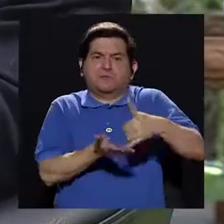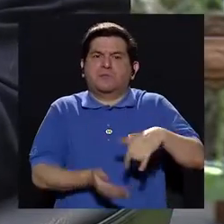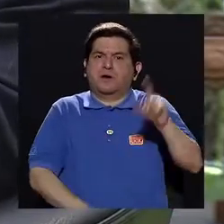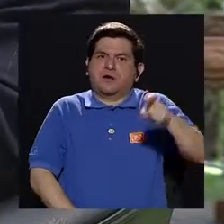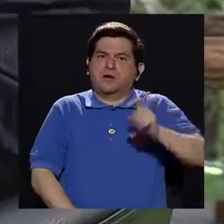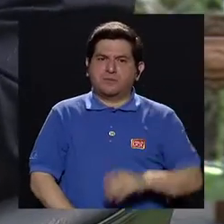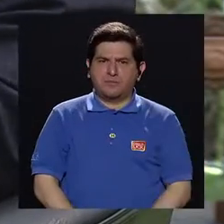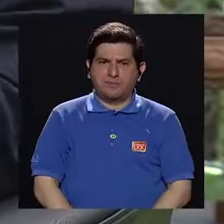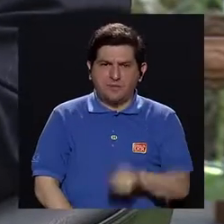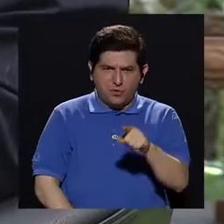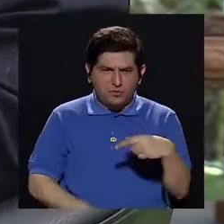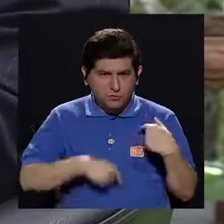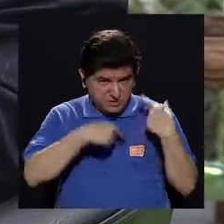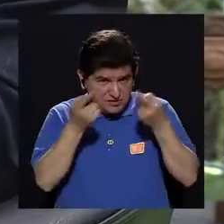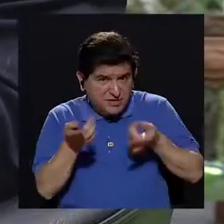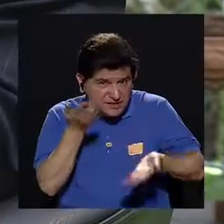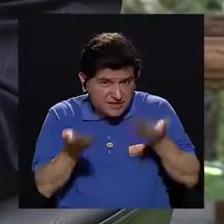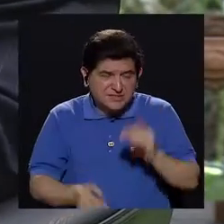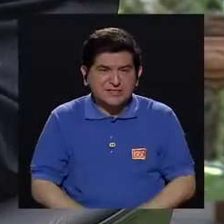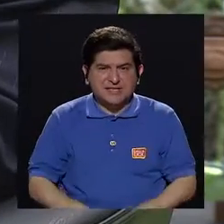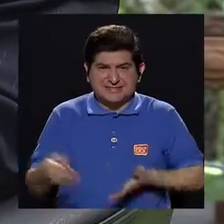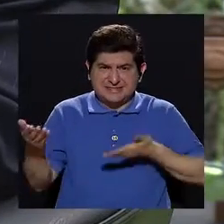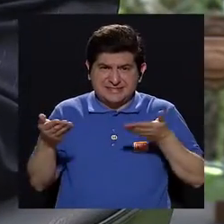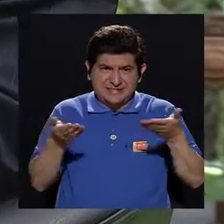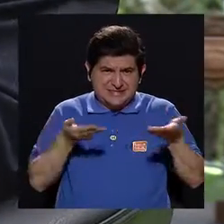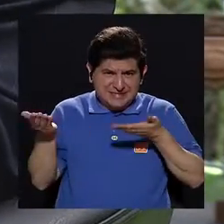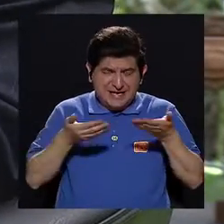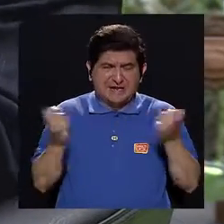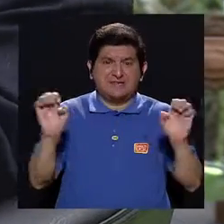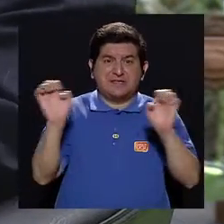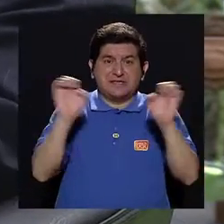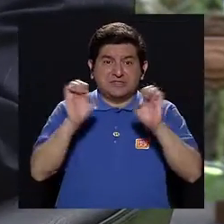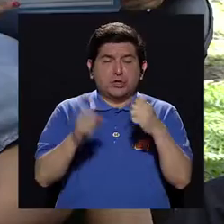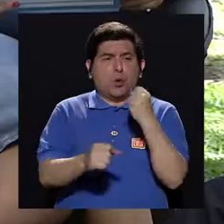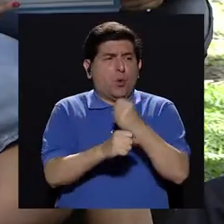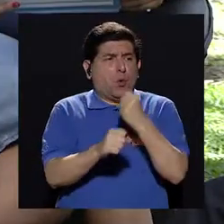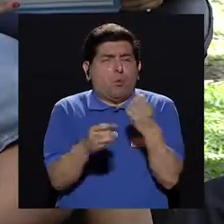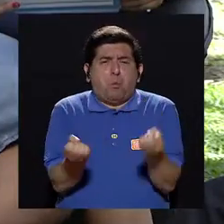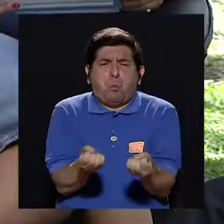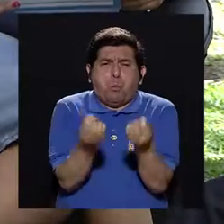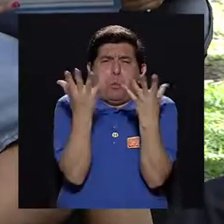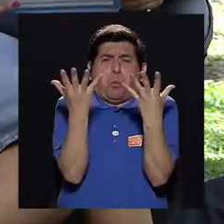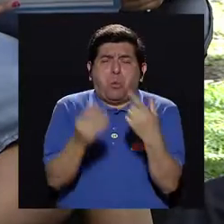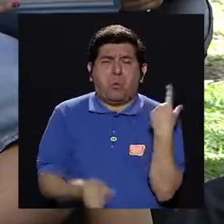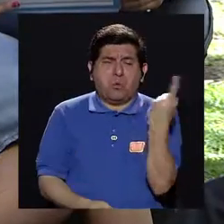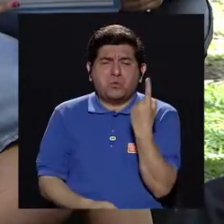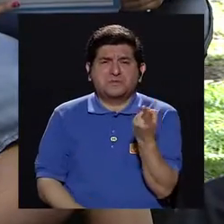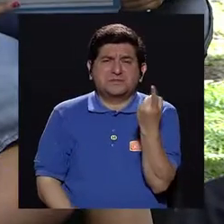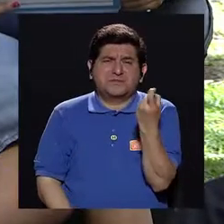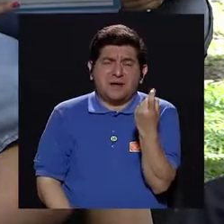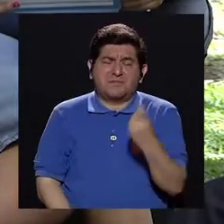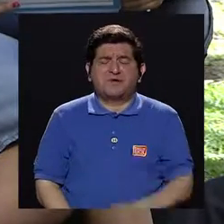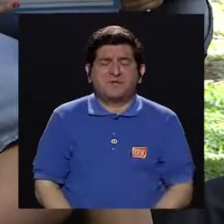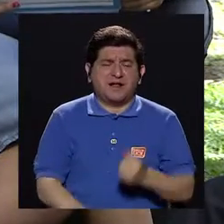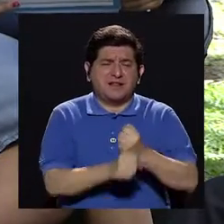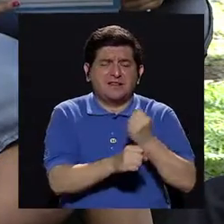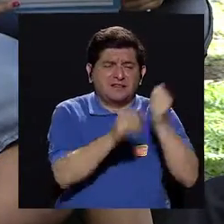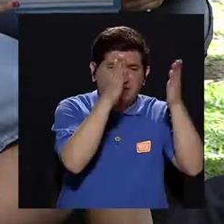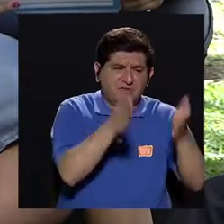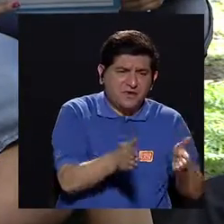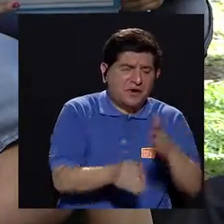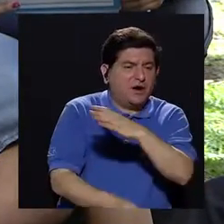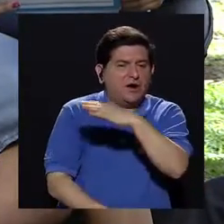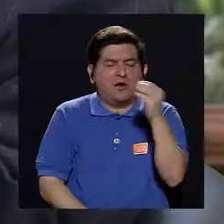Porque no sé si ustedes han llegado, pero en los servicios de emergencias siempre hay mucho trabajo. Siempre hay mucho trabajo. Siempre faltan plazas,